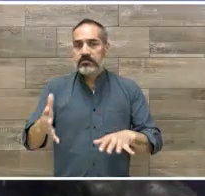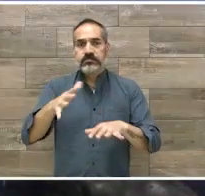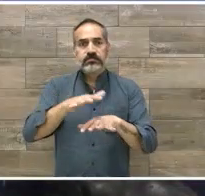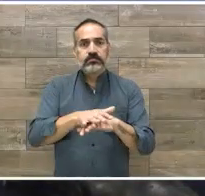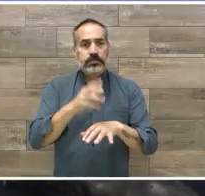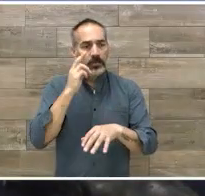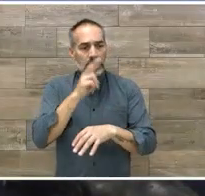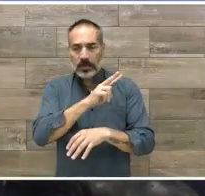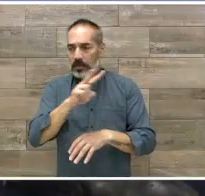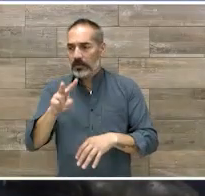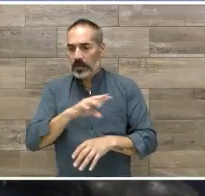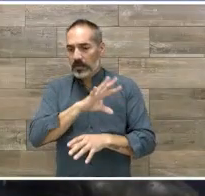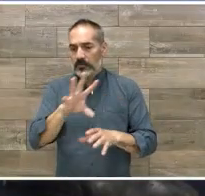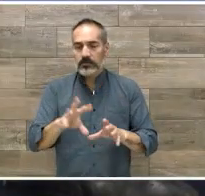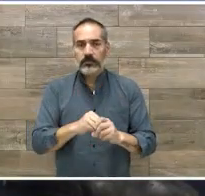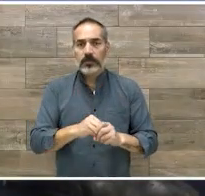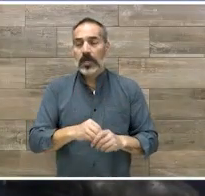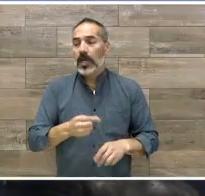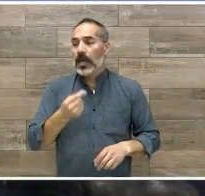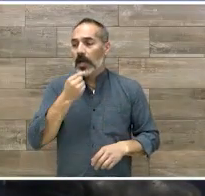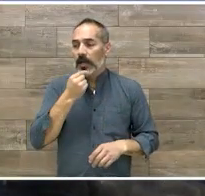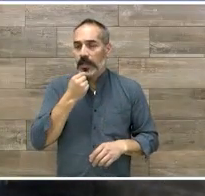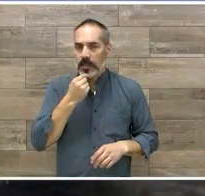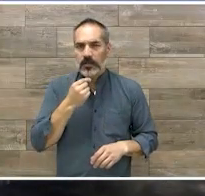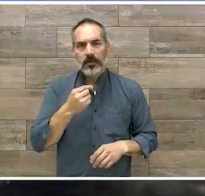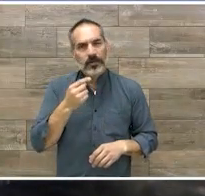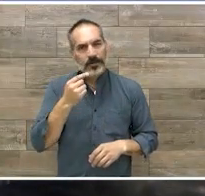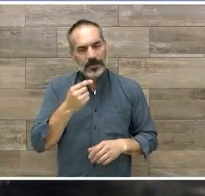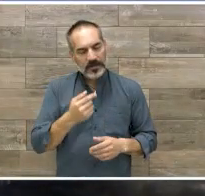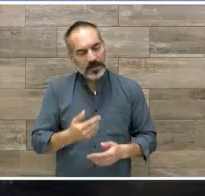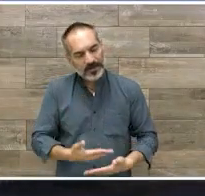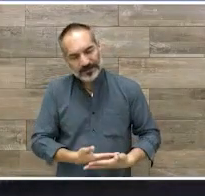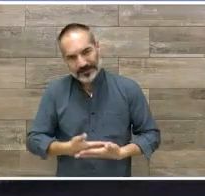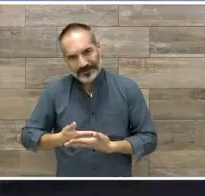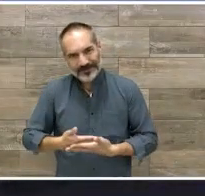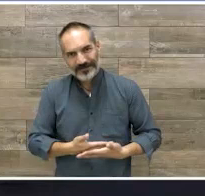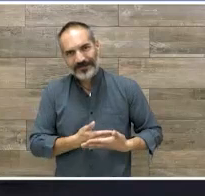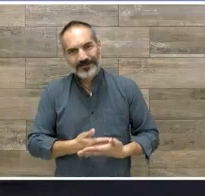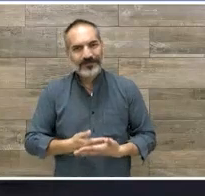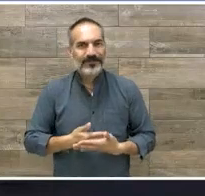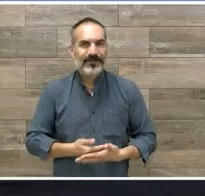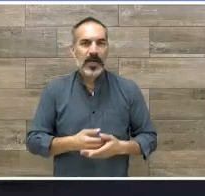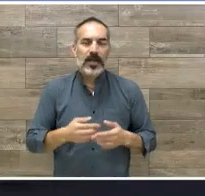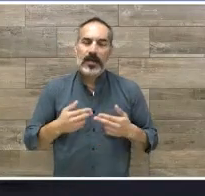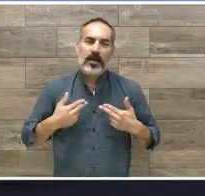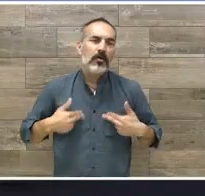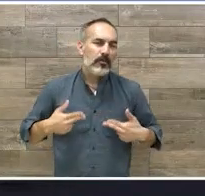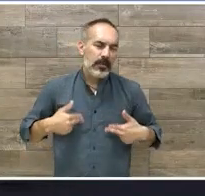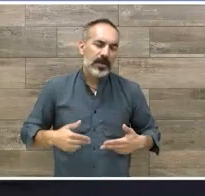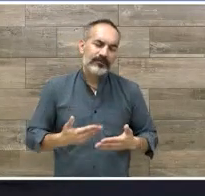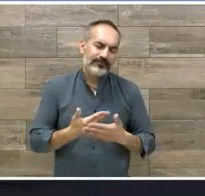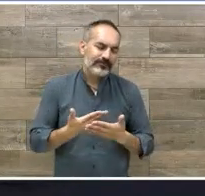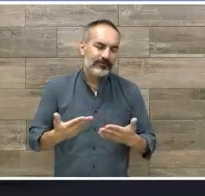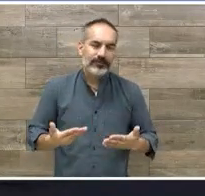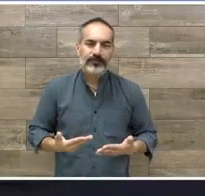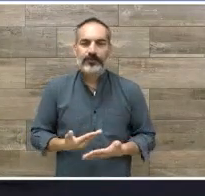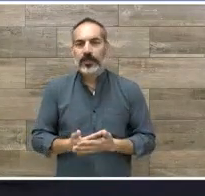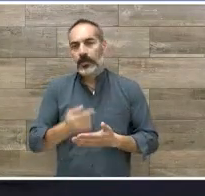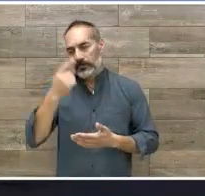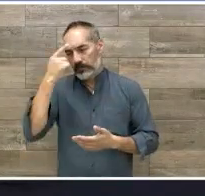integral al niño, al ser humano en este caso menor de edad para poder dar esta